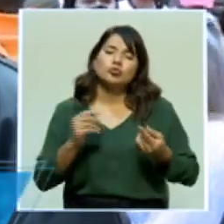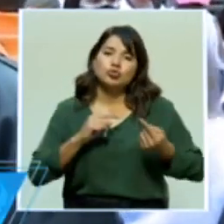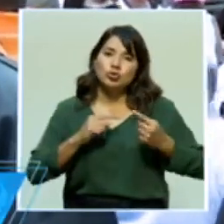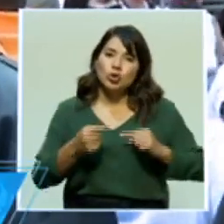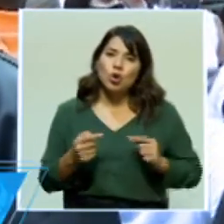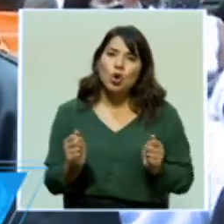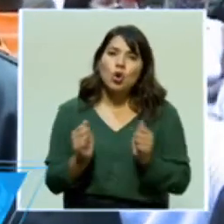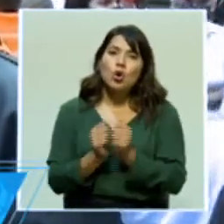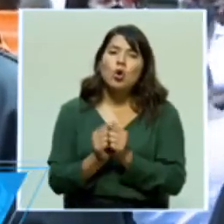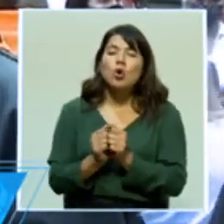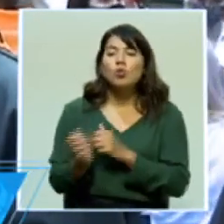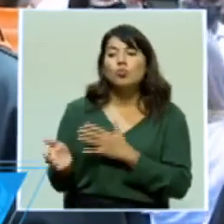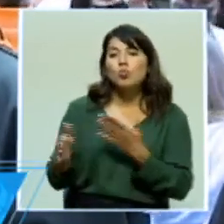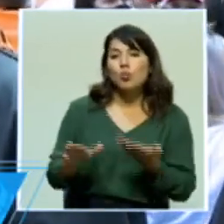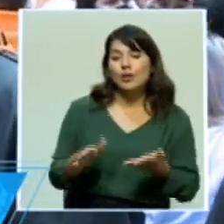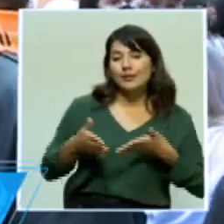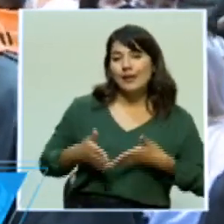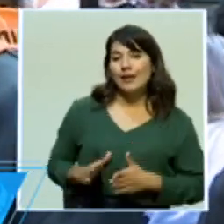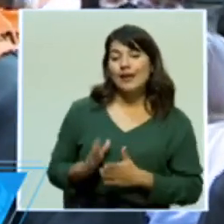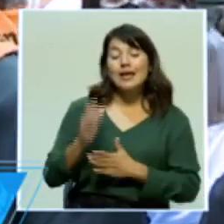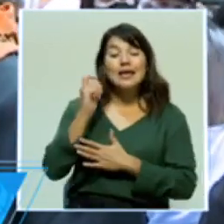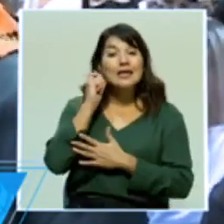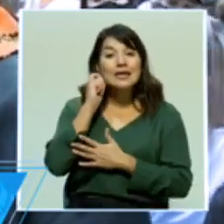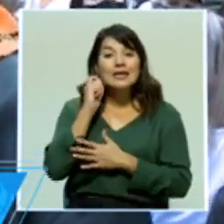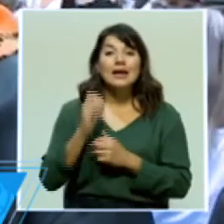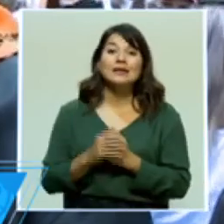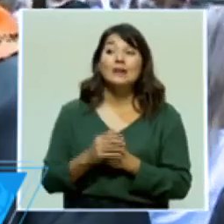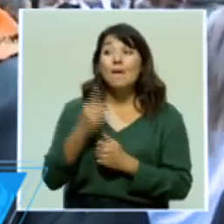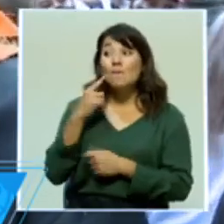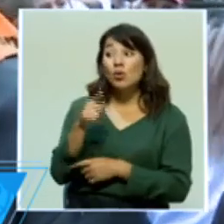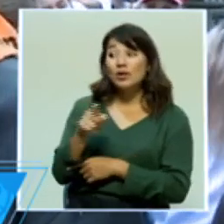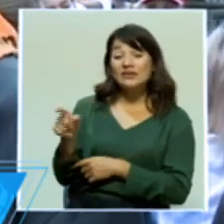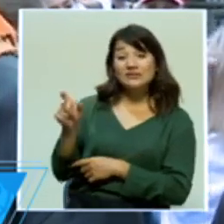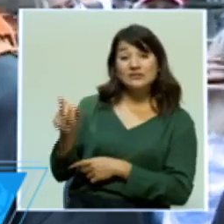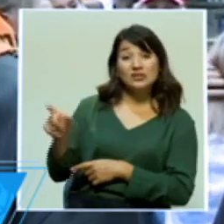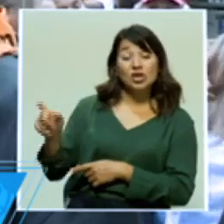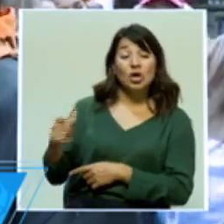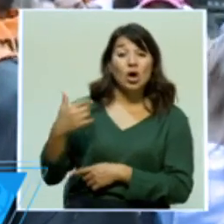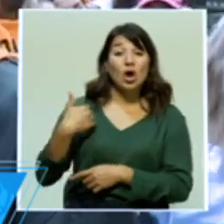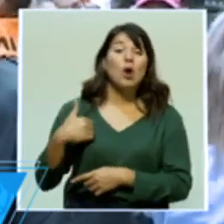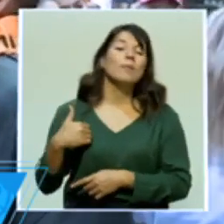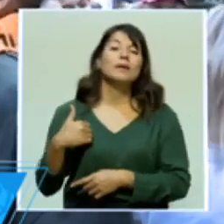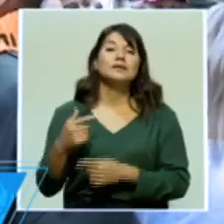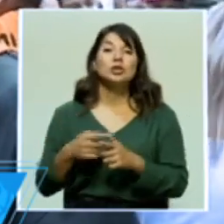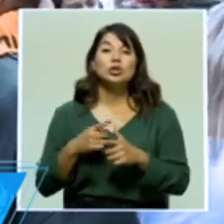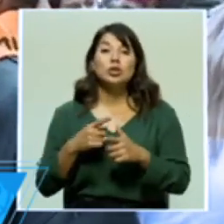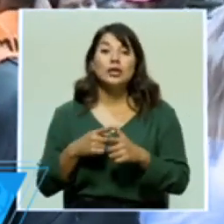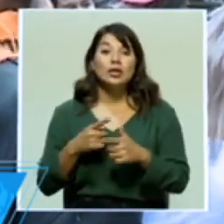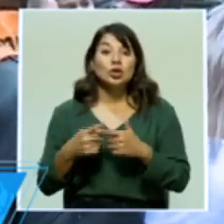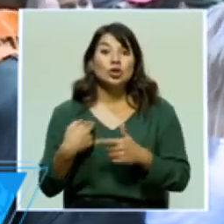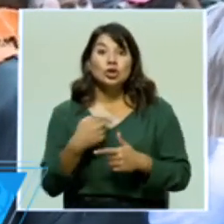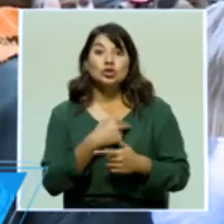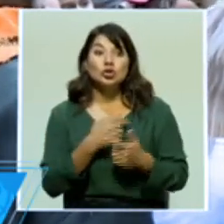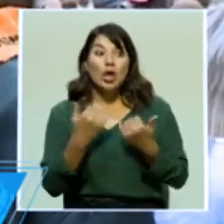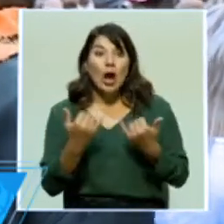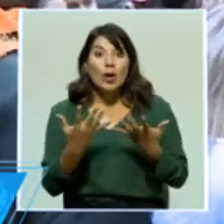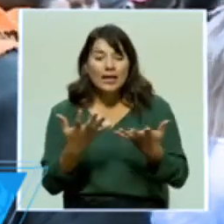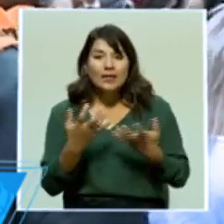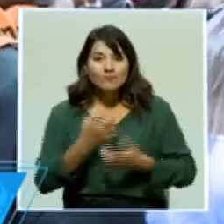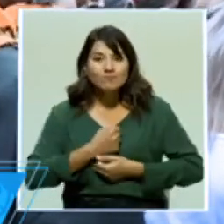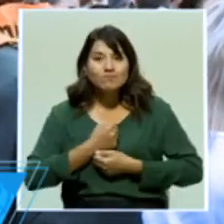de nuestras hijas en manos de estos asesinos, pues estamos haciéndonos sentir,